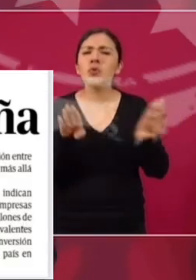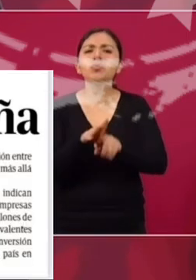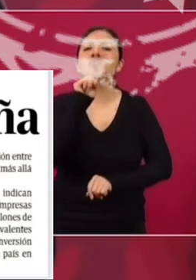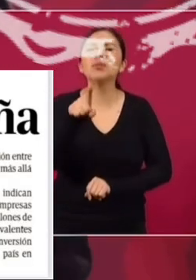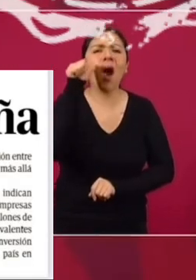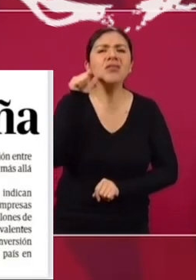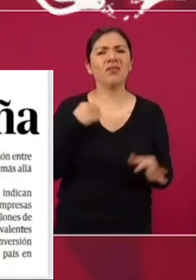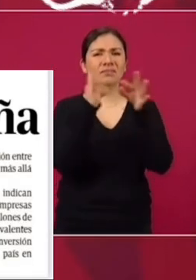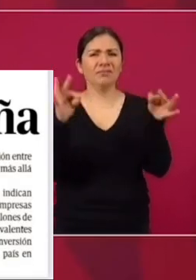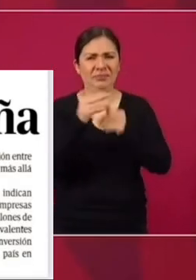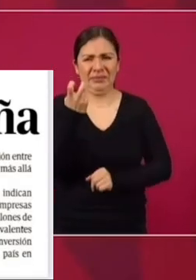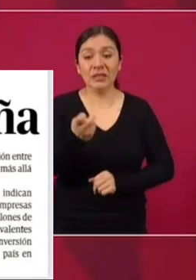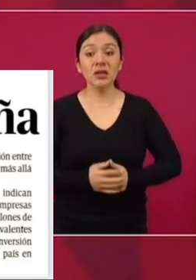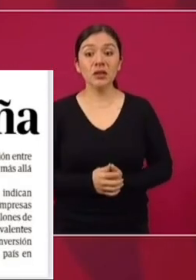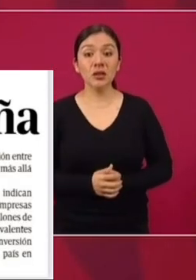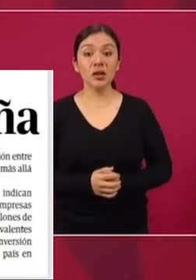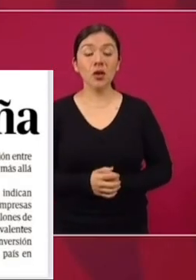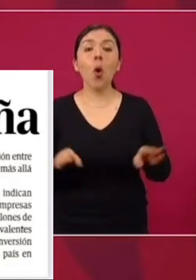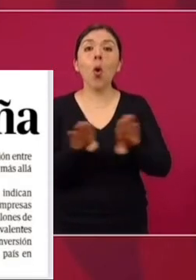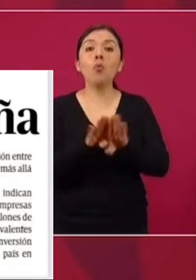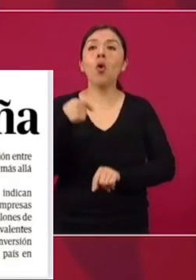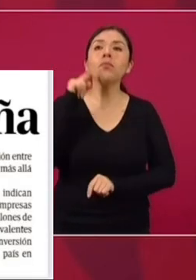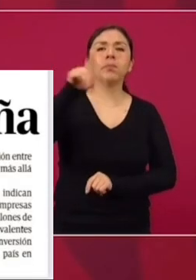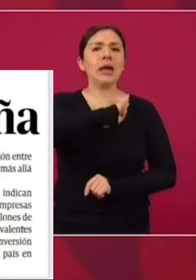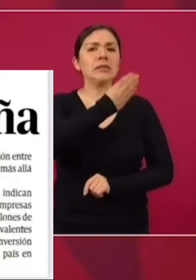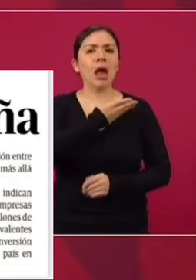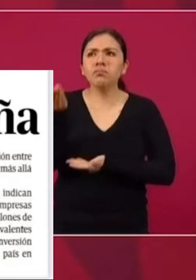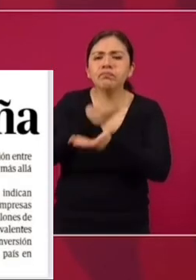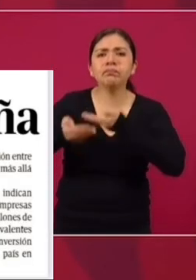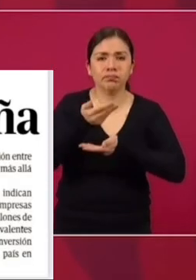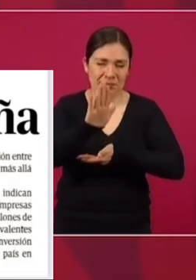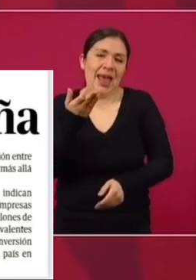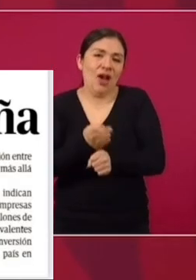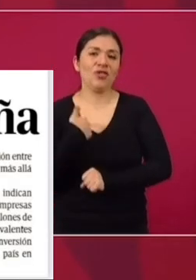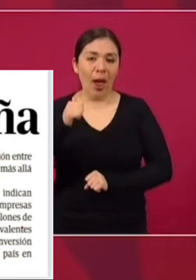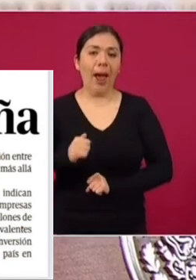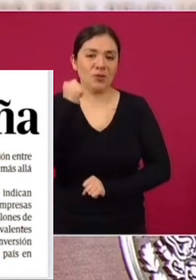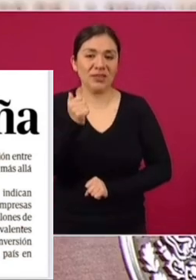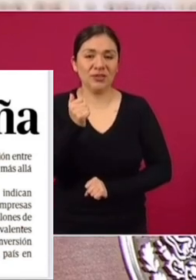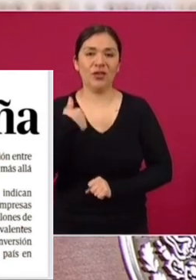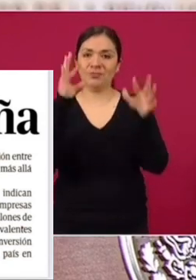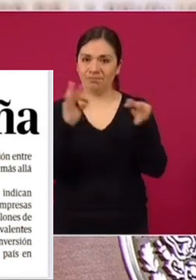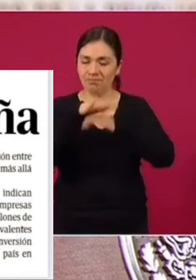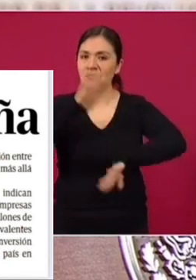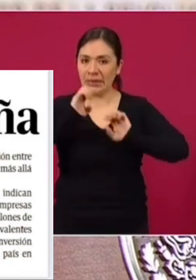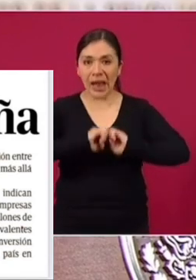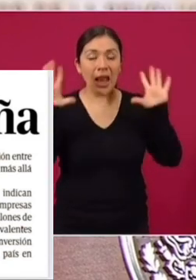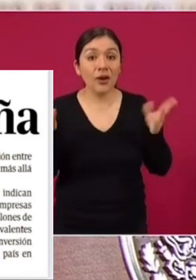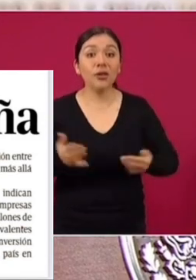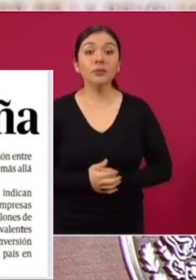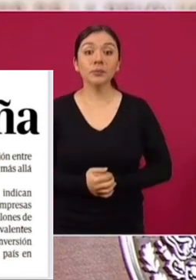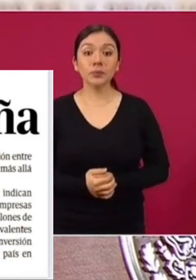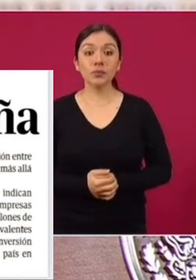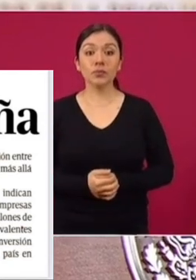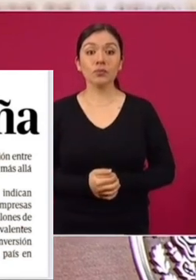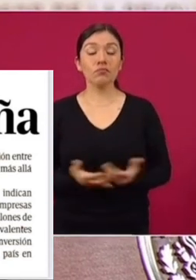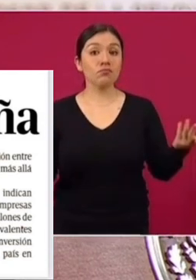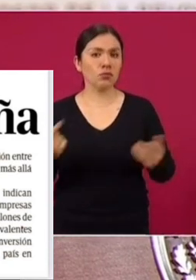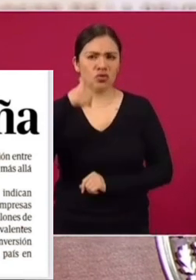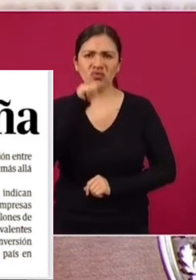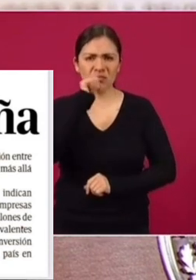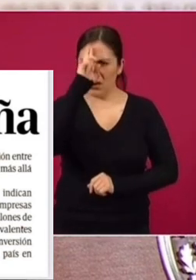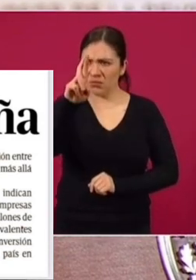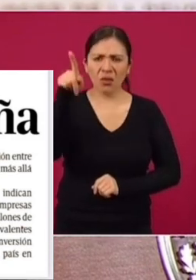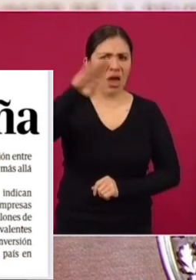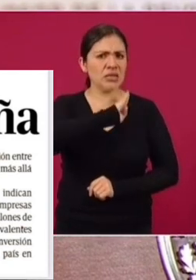Como el comentario que hice ayer sobre la relación con España, aprovecho para aclararlo. Nosotros somos muy